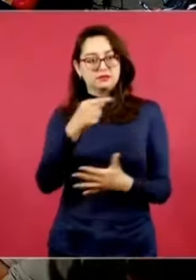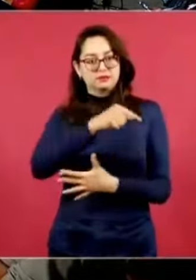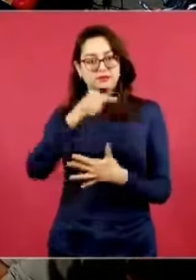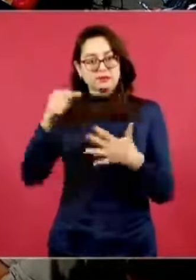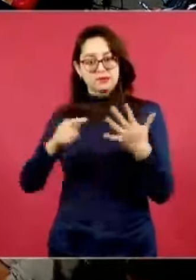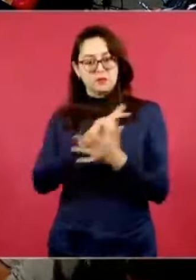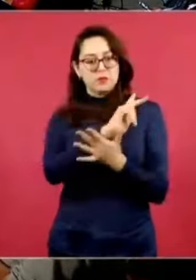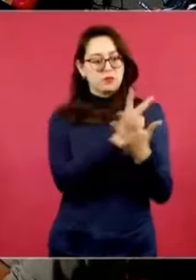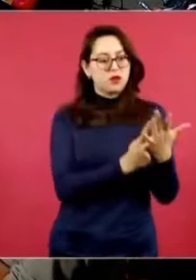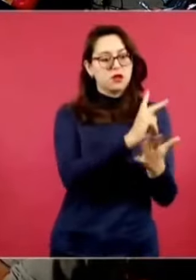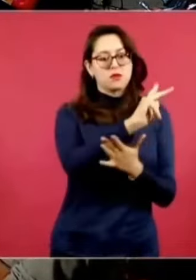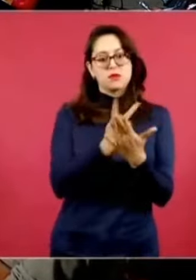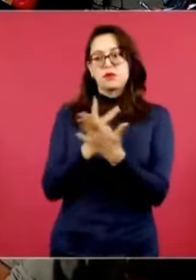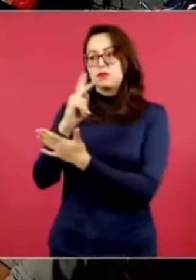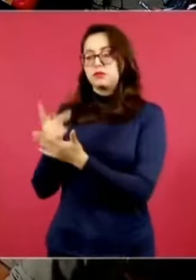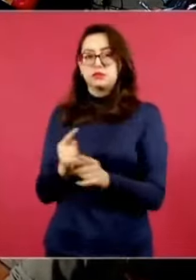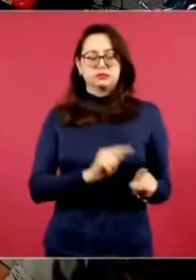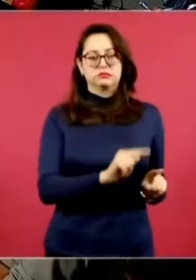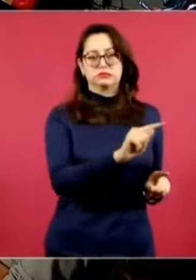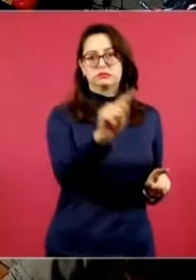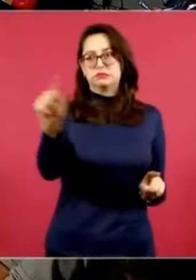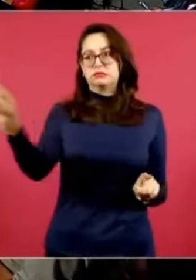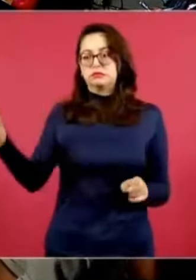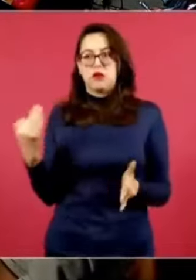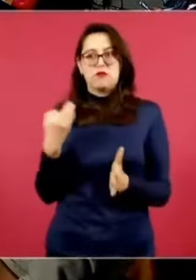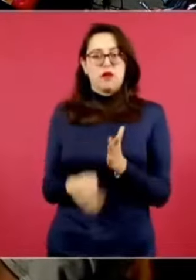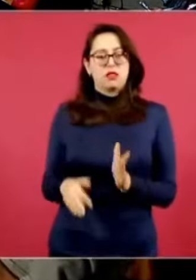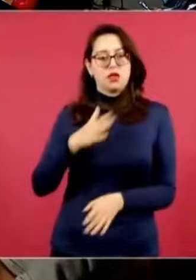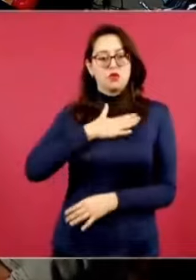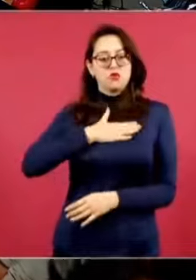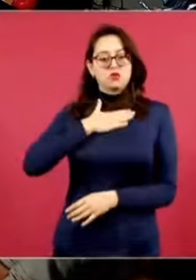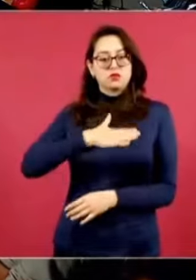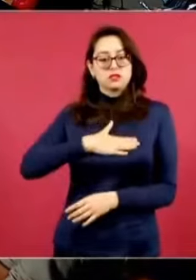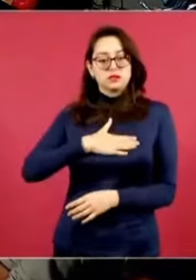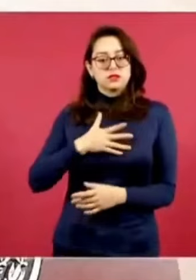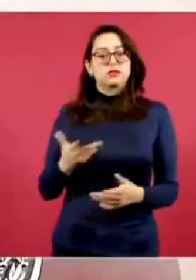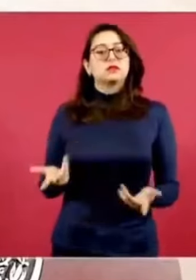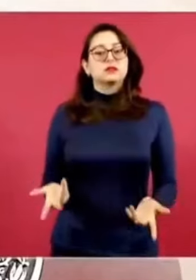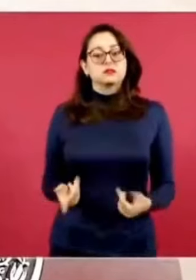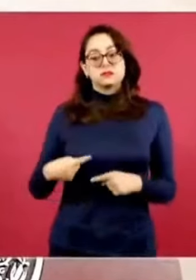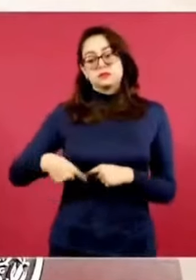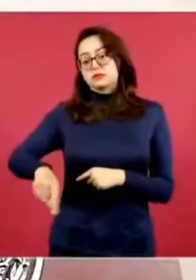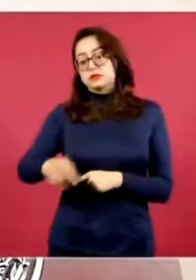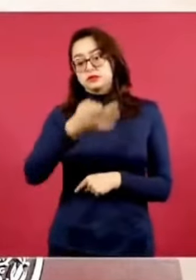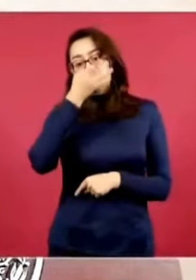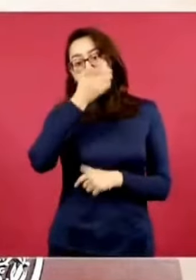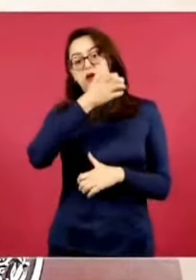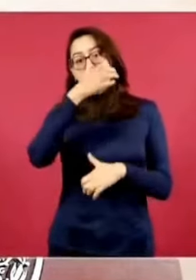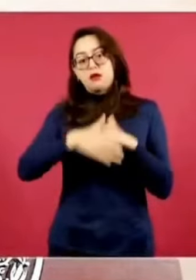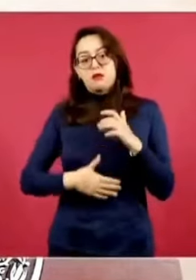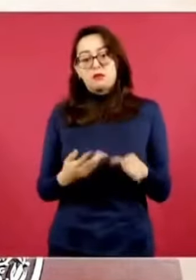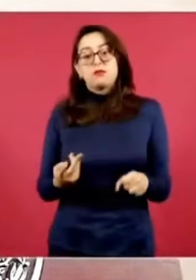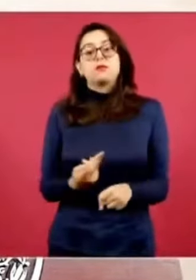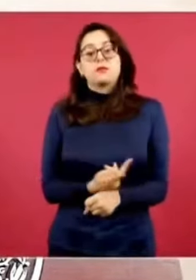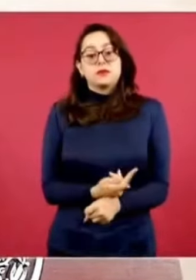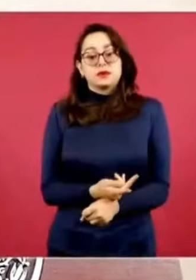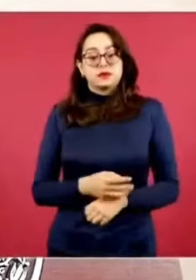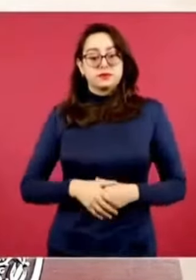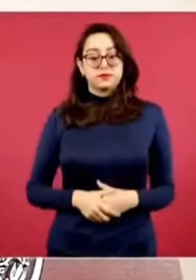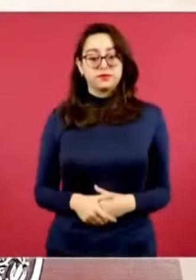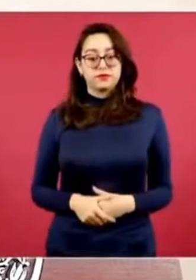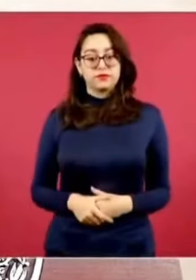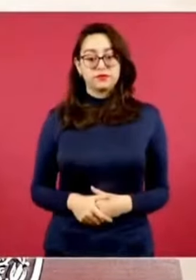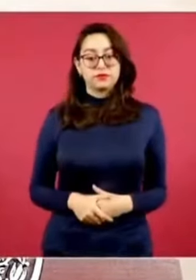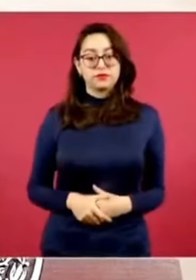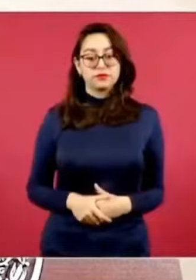en algunos casos van a convertirse